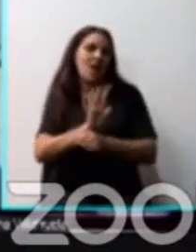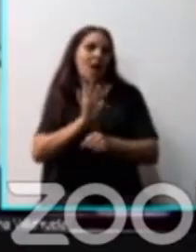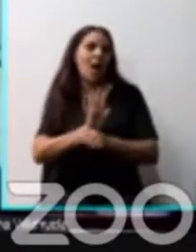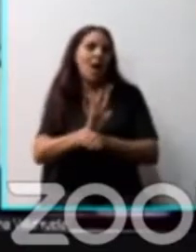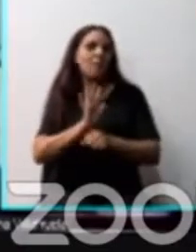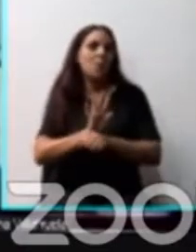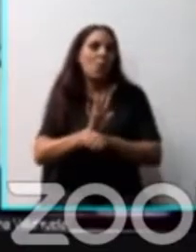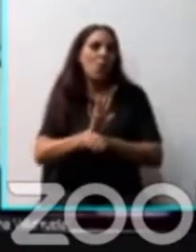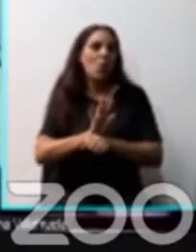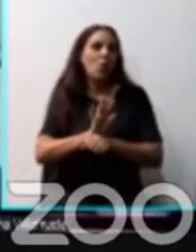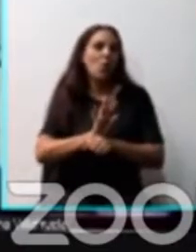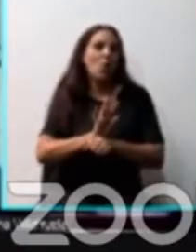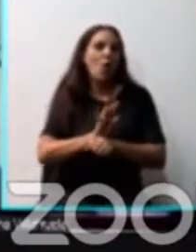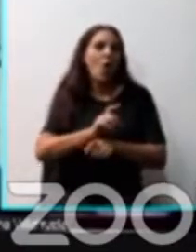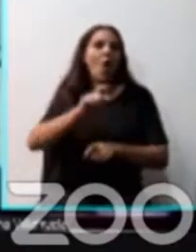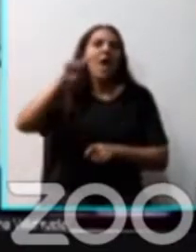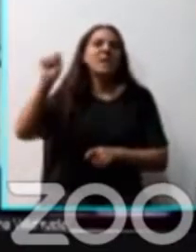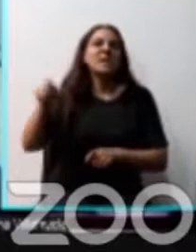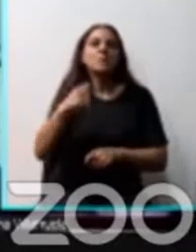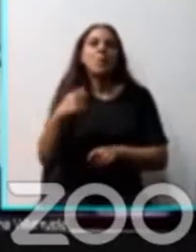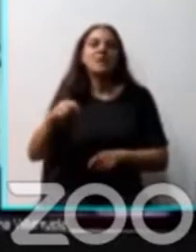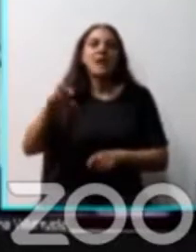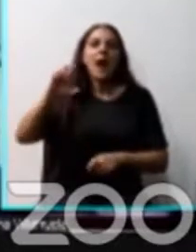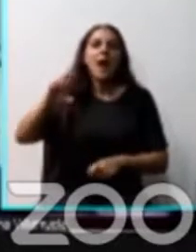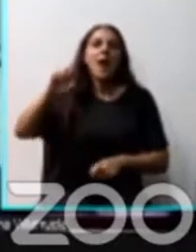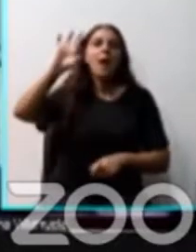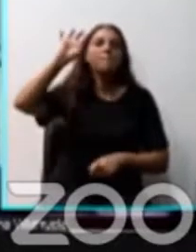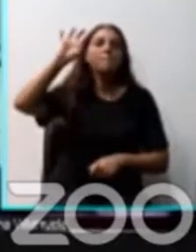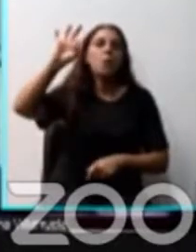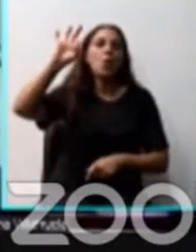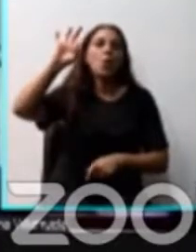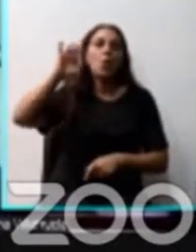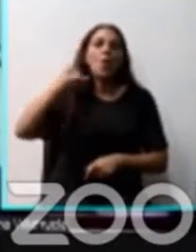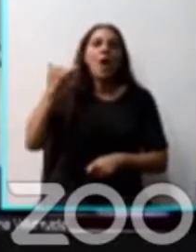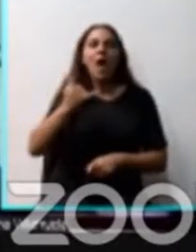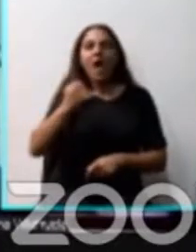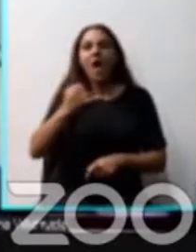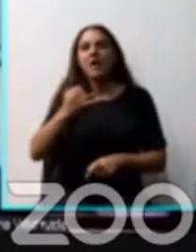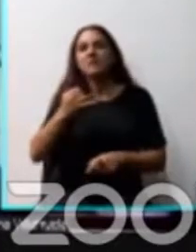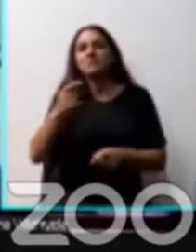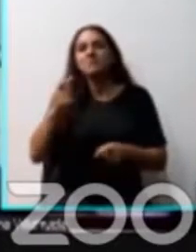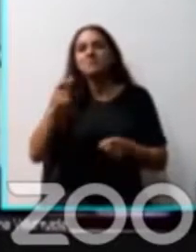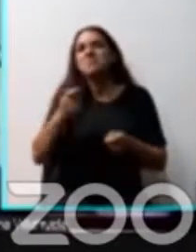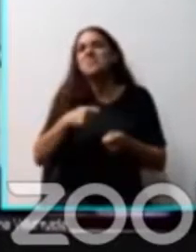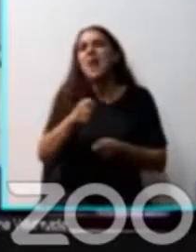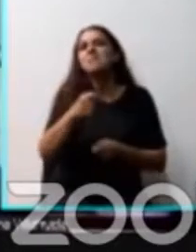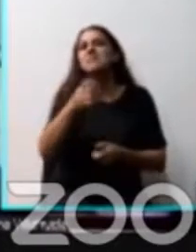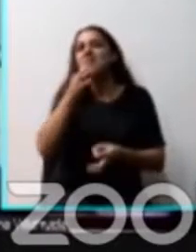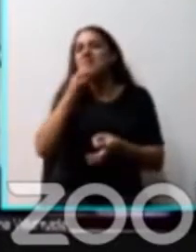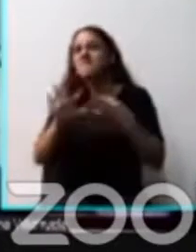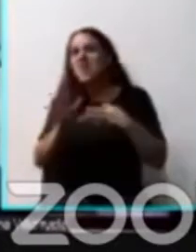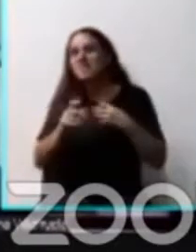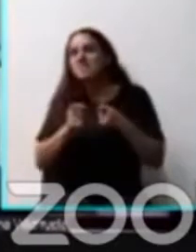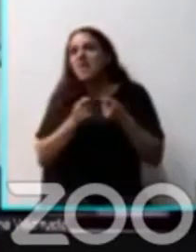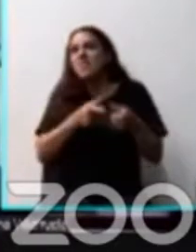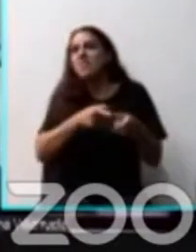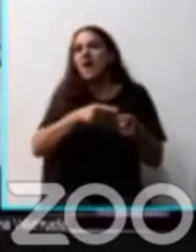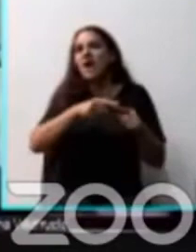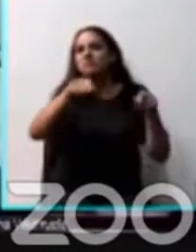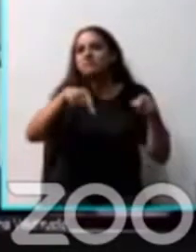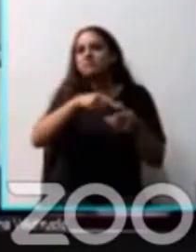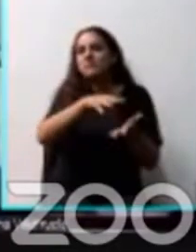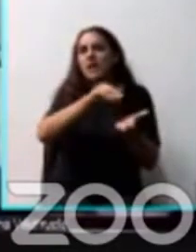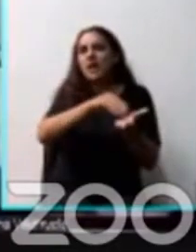la Inmobiliaria Pro, donde se tramita la venta y concesión de terrenos. Y acá los grandes